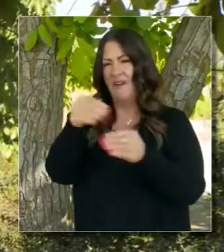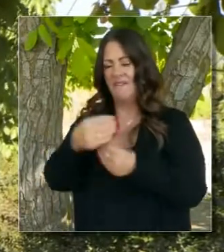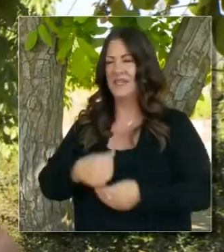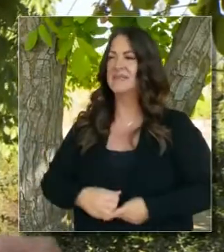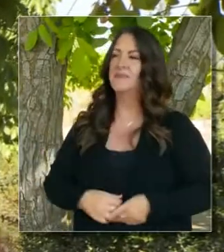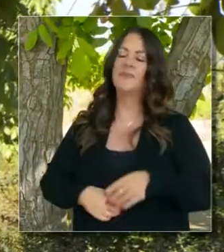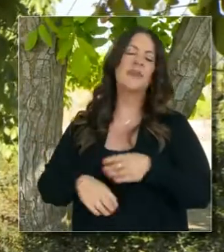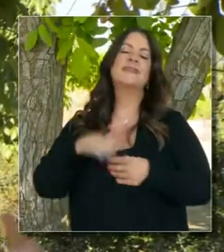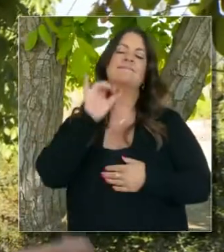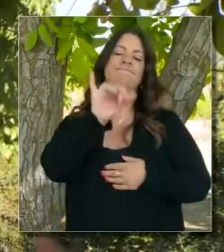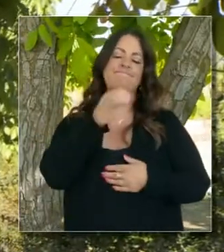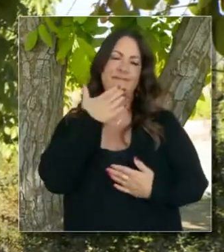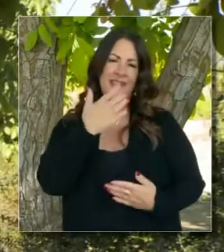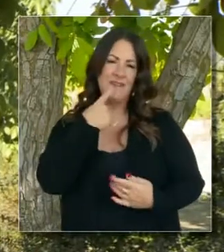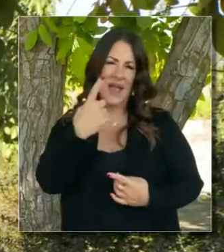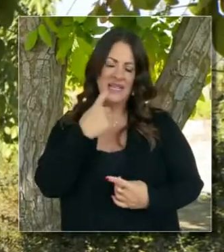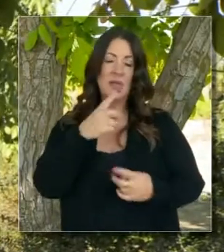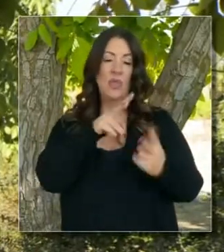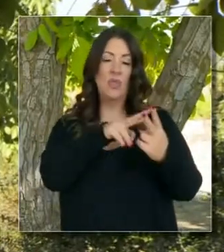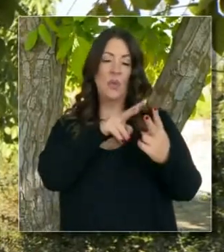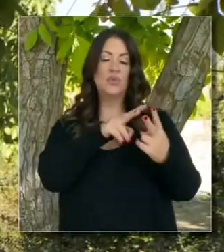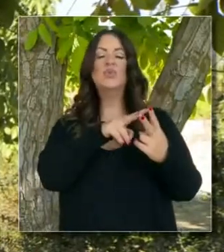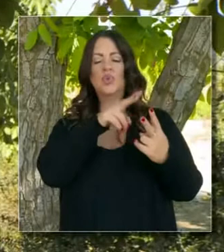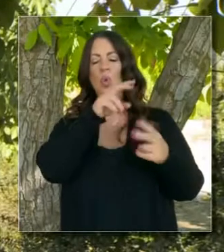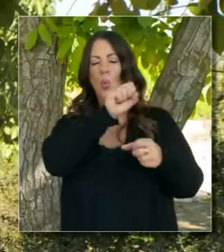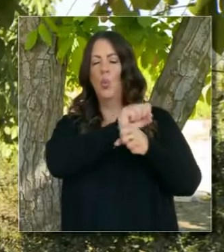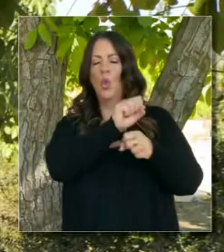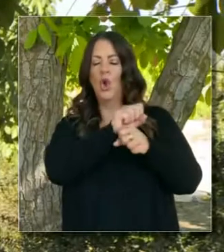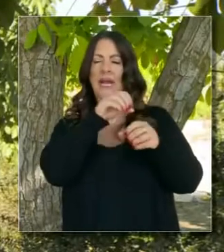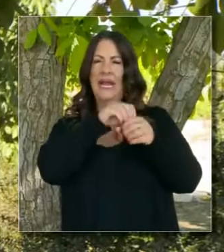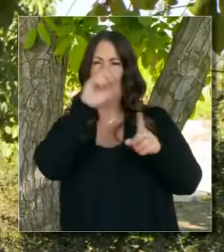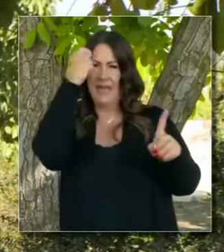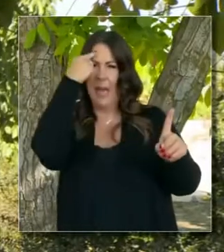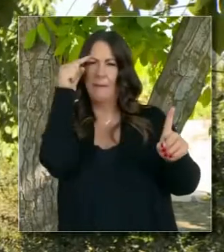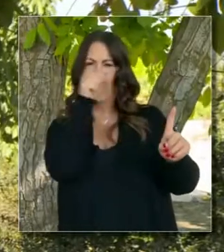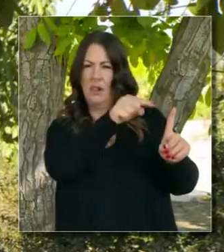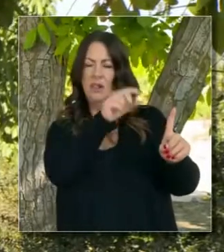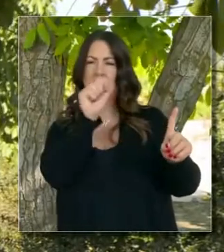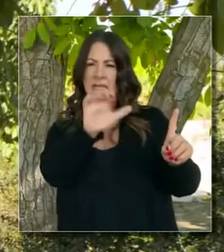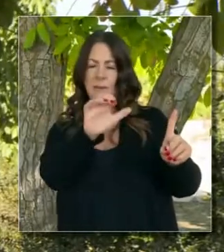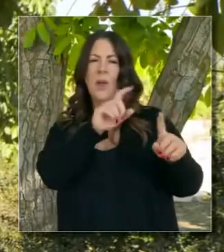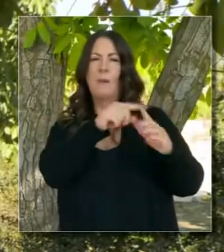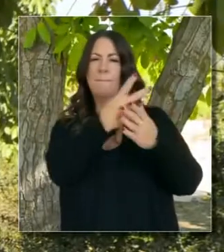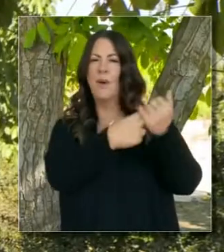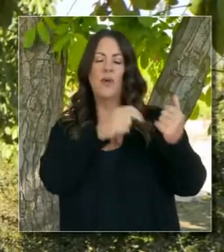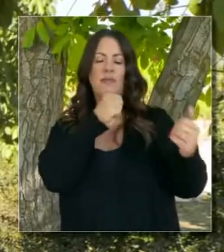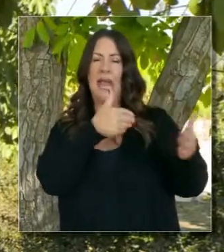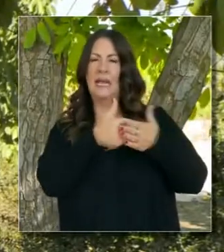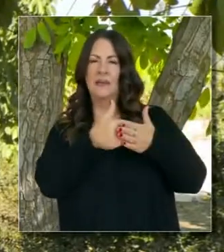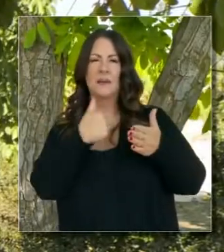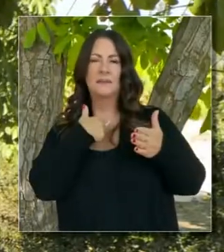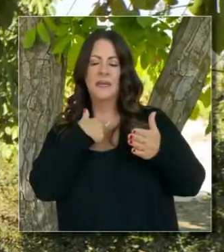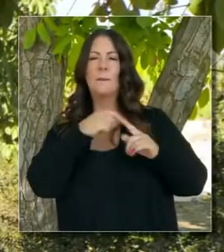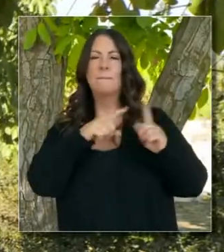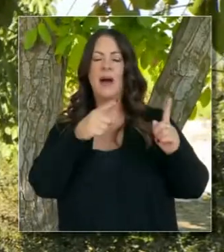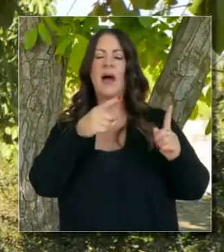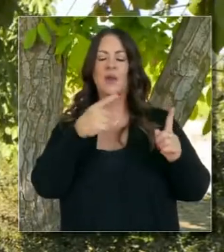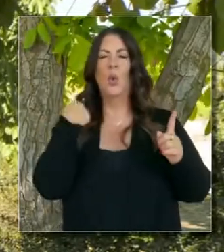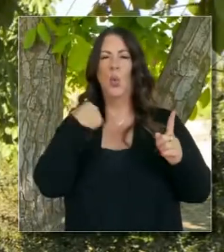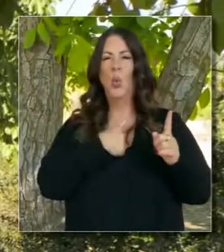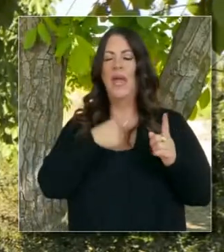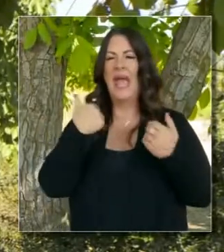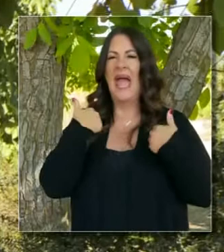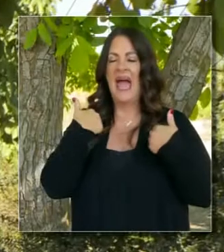no trabajan directamente en nuestra oficina, sino en la oficina del gobernador en el Capitolio. Ambos están pasando